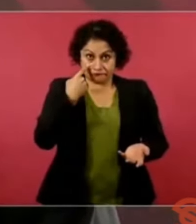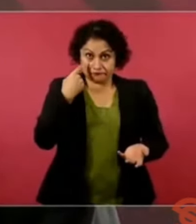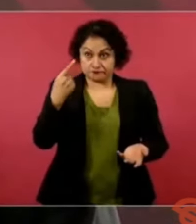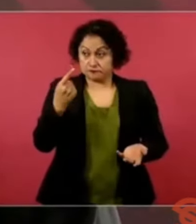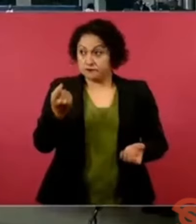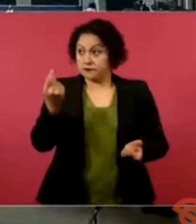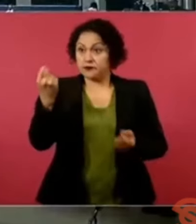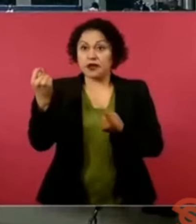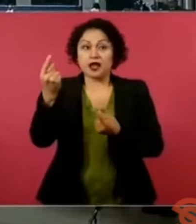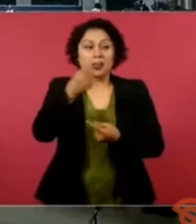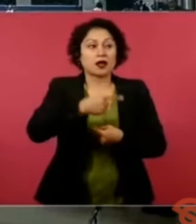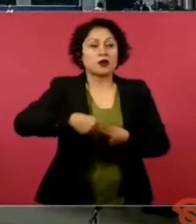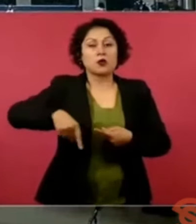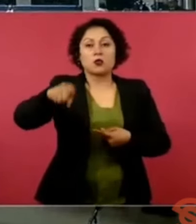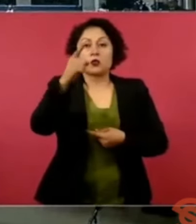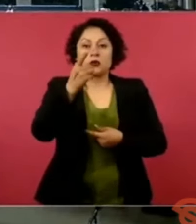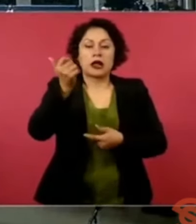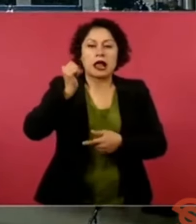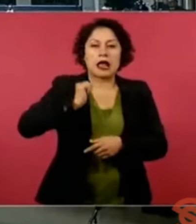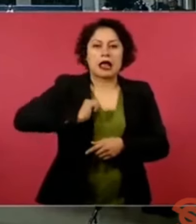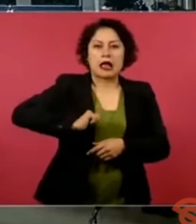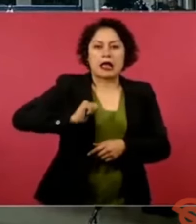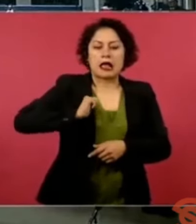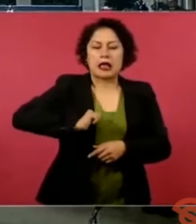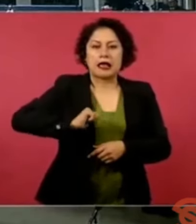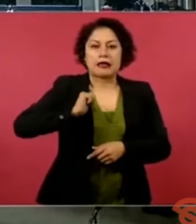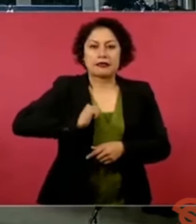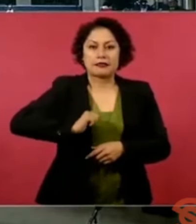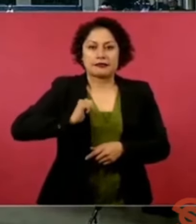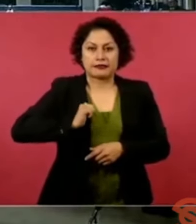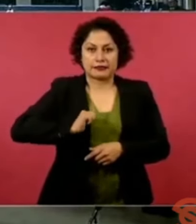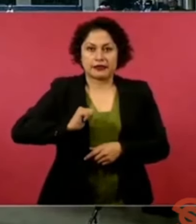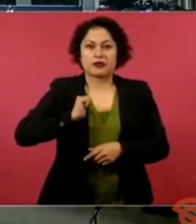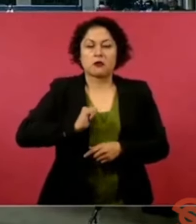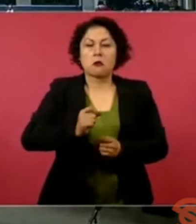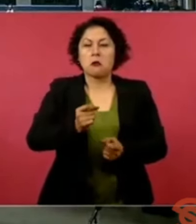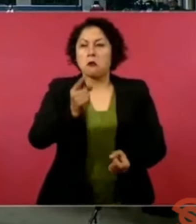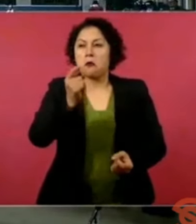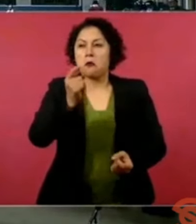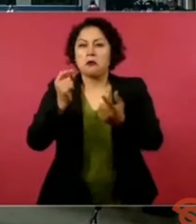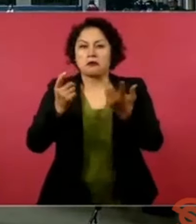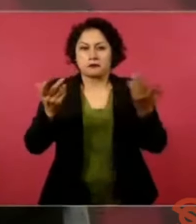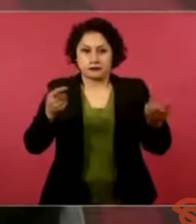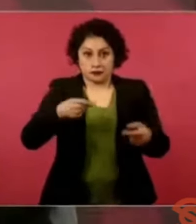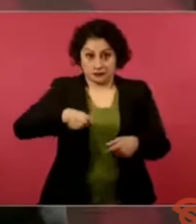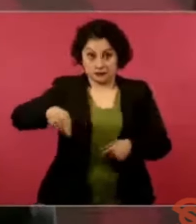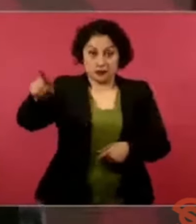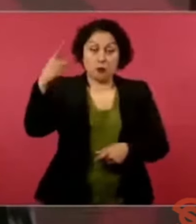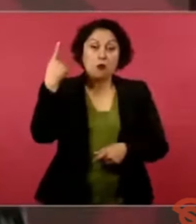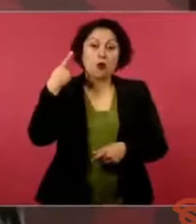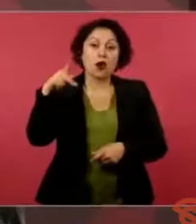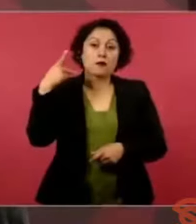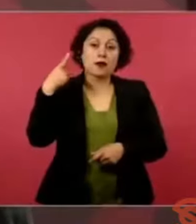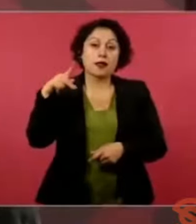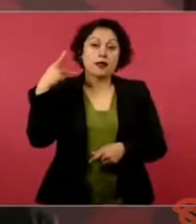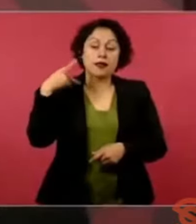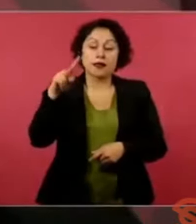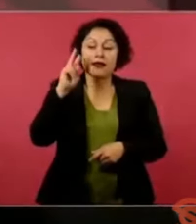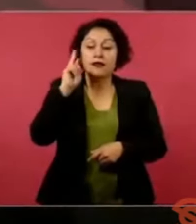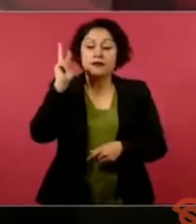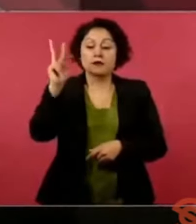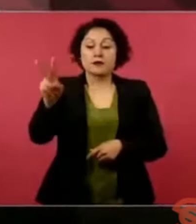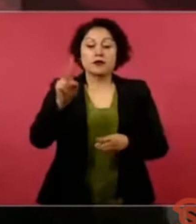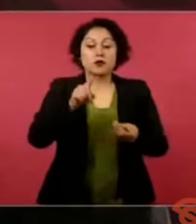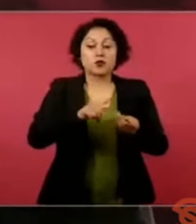Si vayan a Puebla y a ver dónde se construyó la